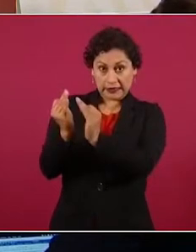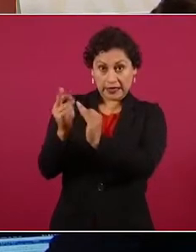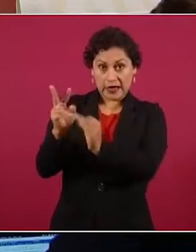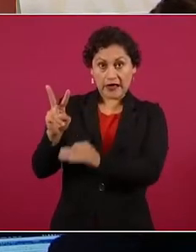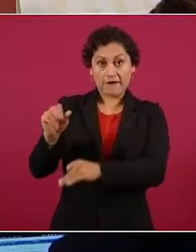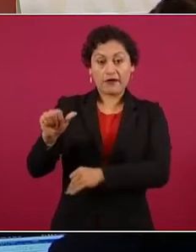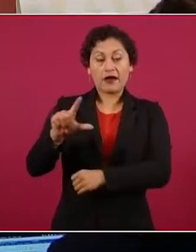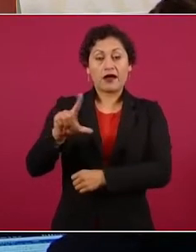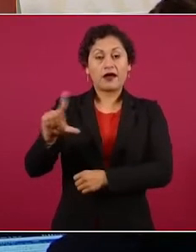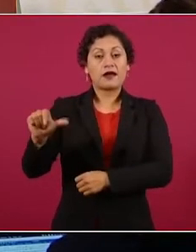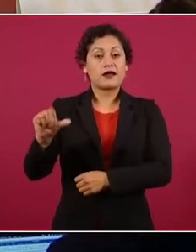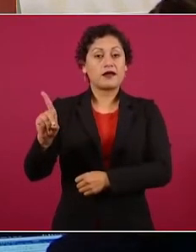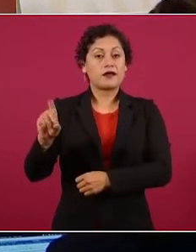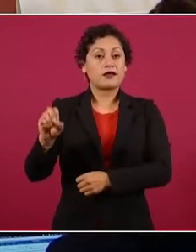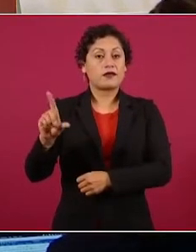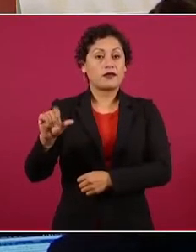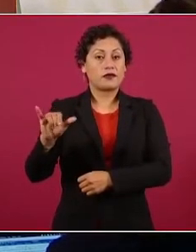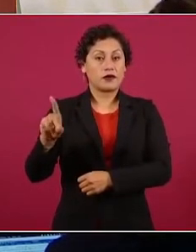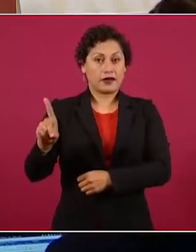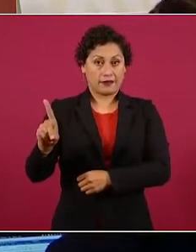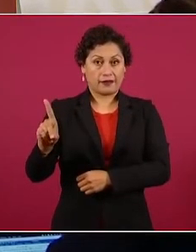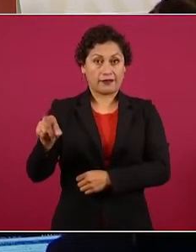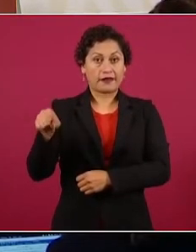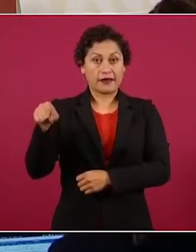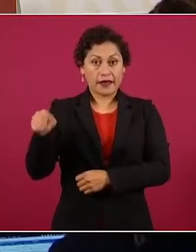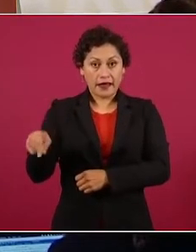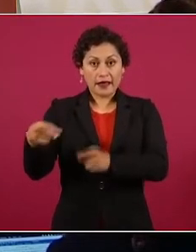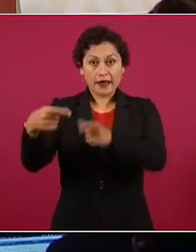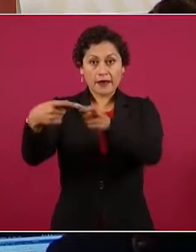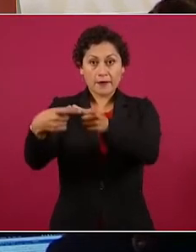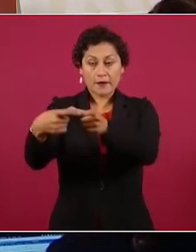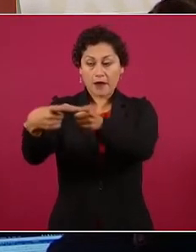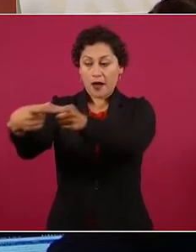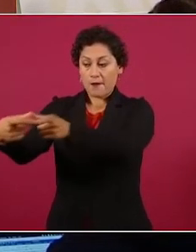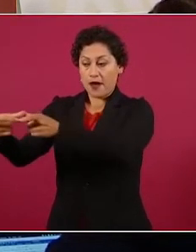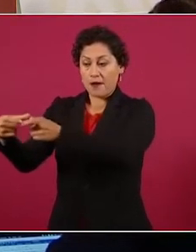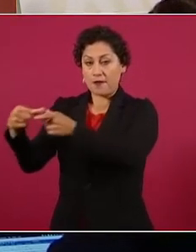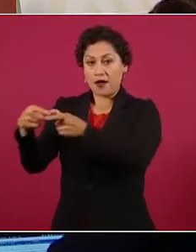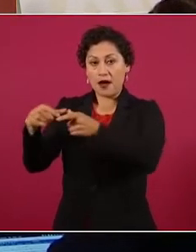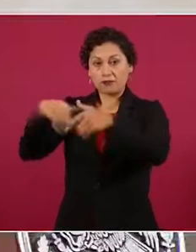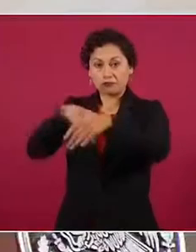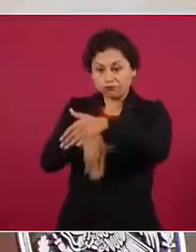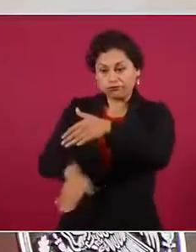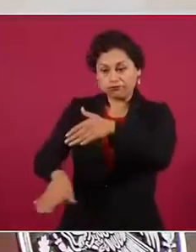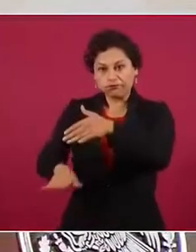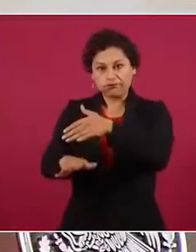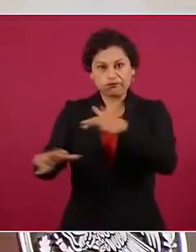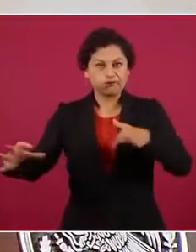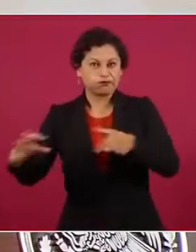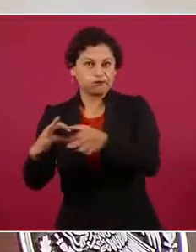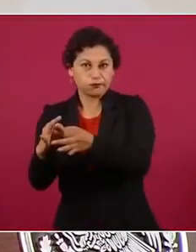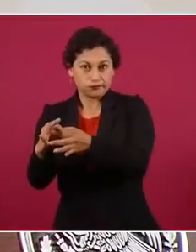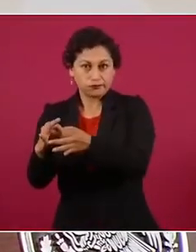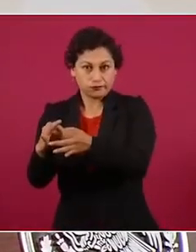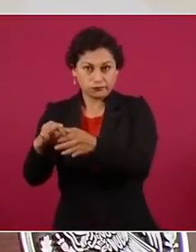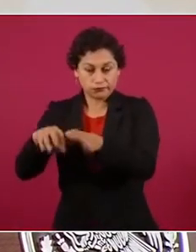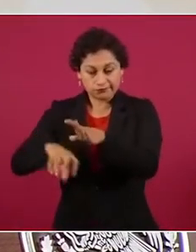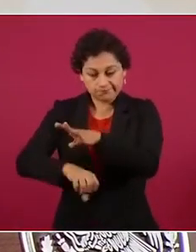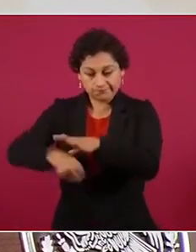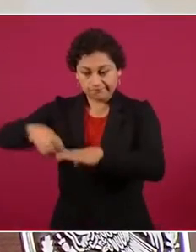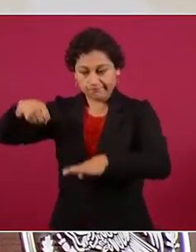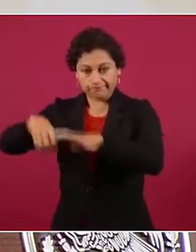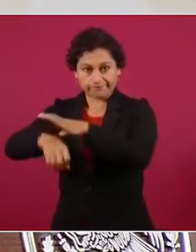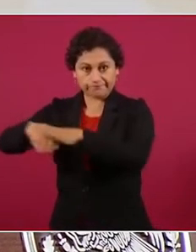unieron cenotes y que está clausurado. Y que lo